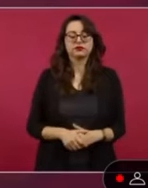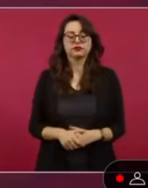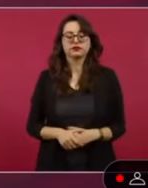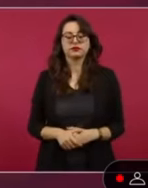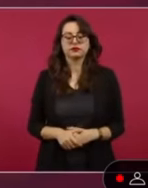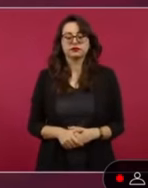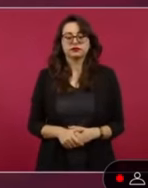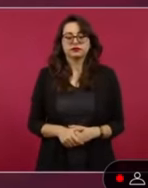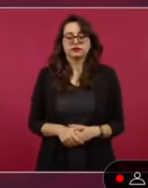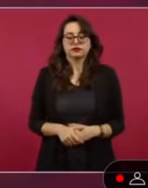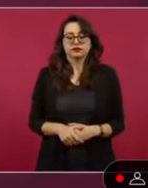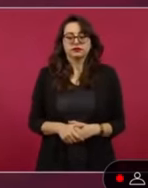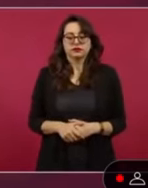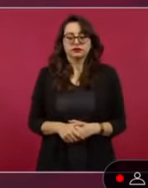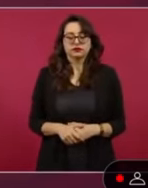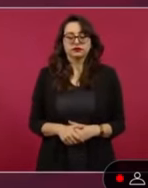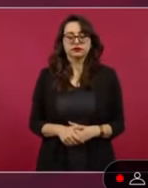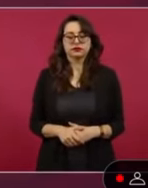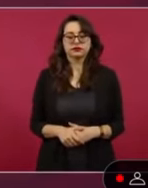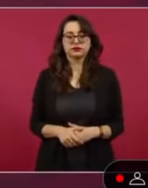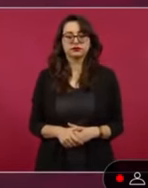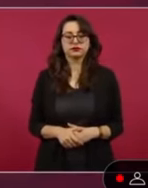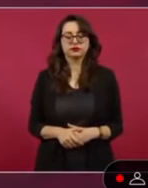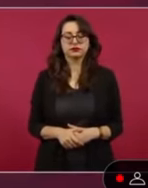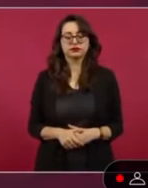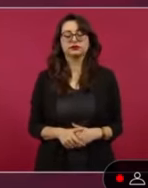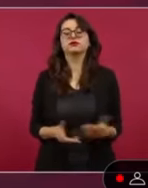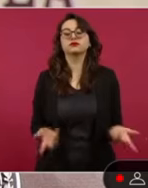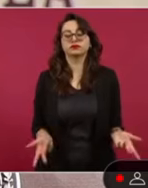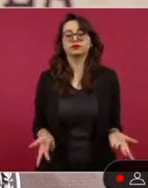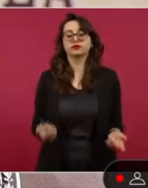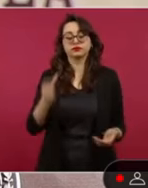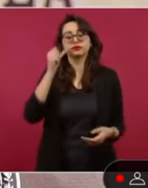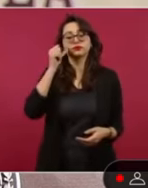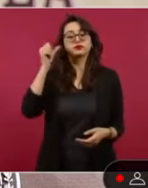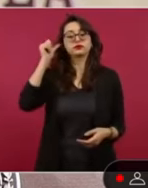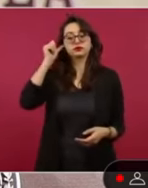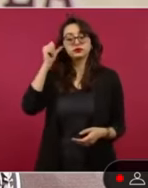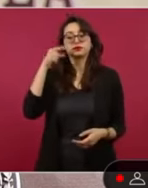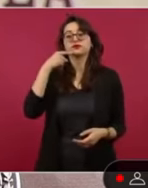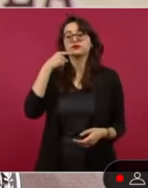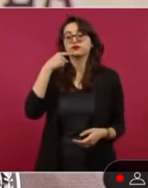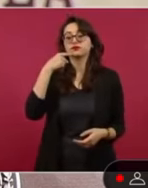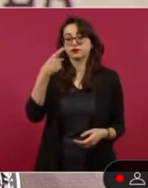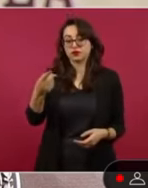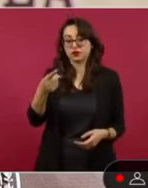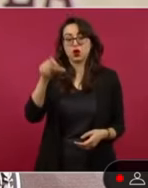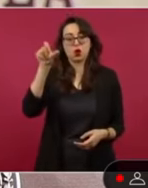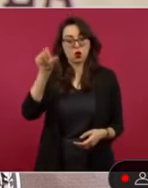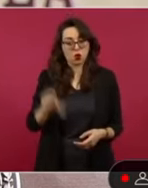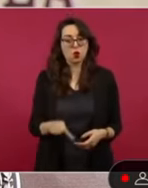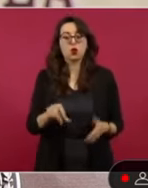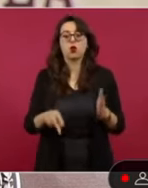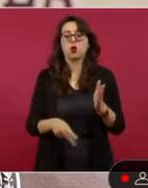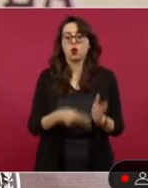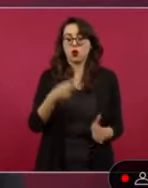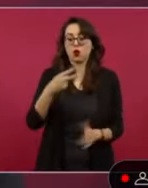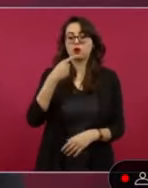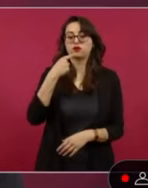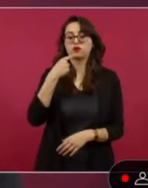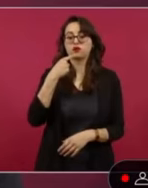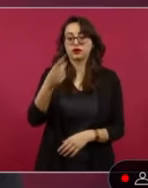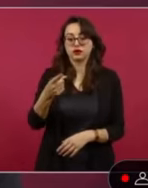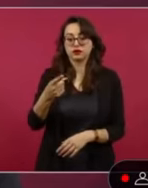Pero le aclaro que yo lo que ayer dije y sostengo ahora es que la implementación desde el punto de vista